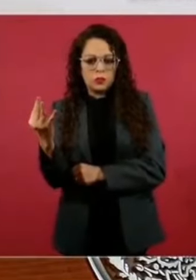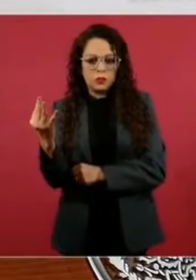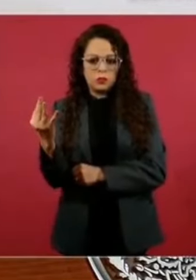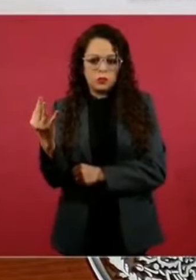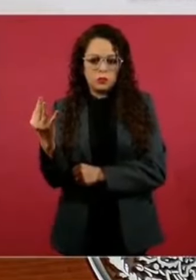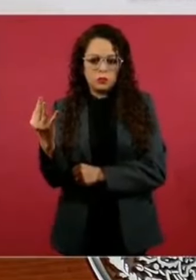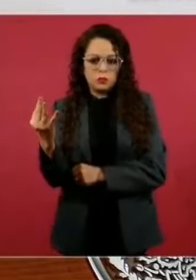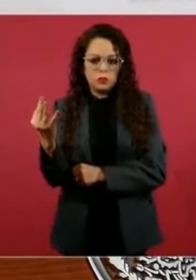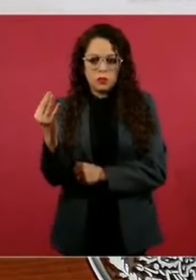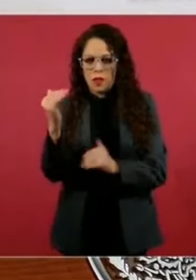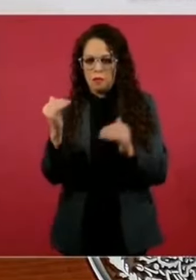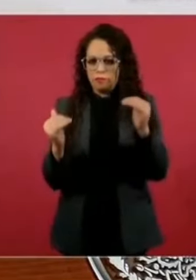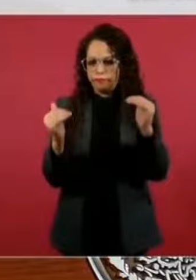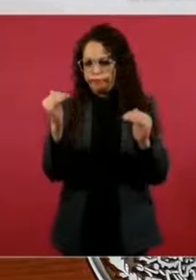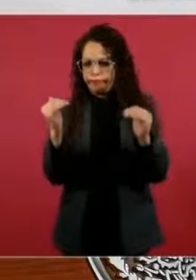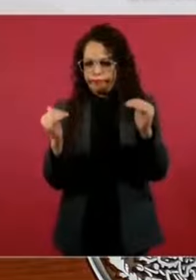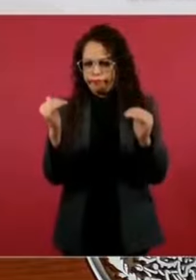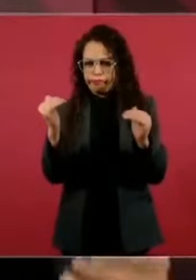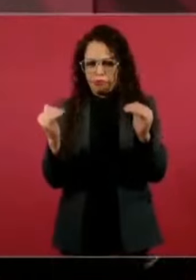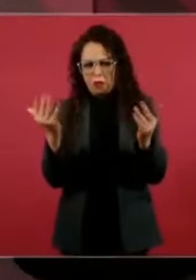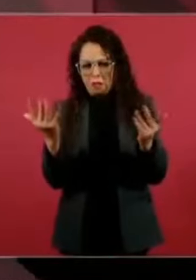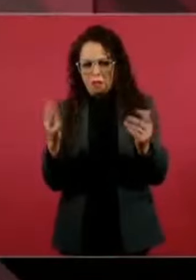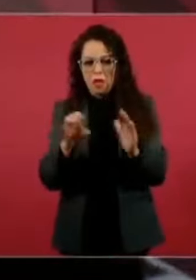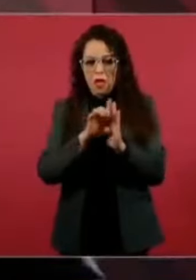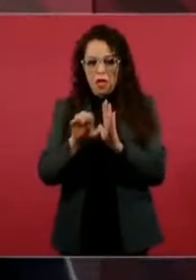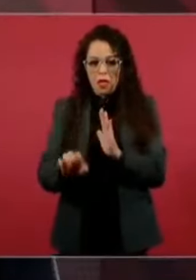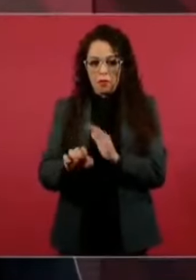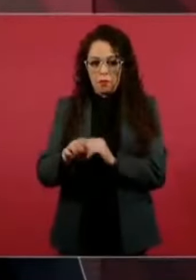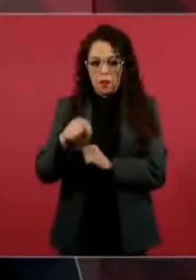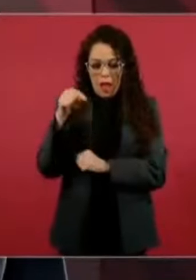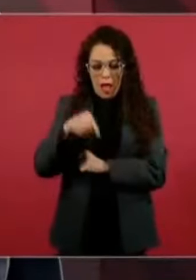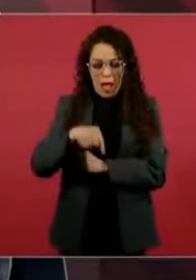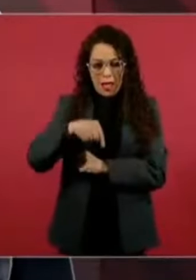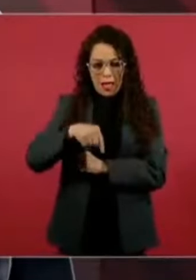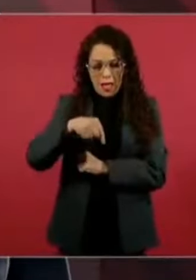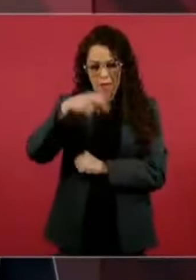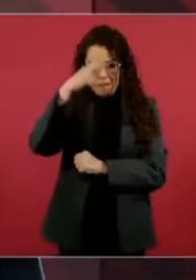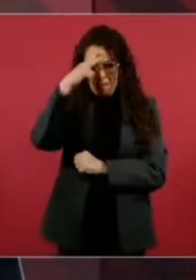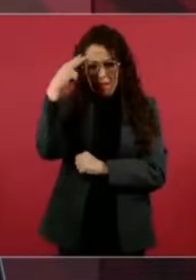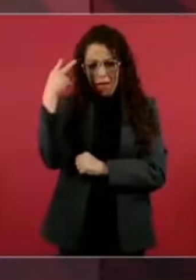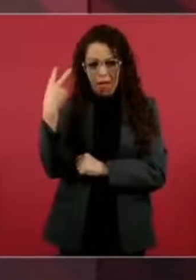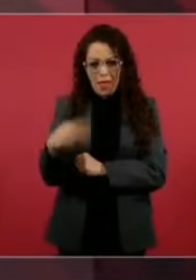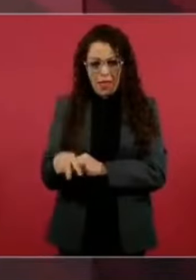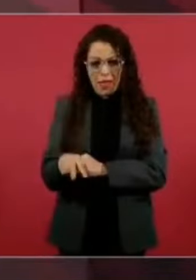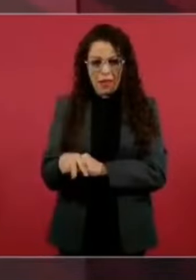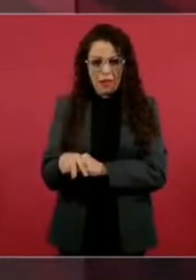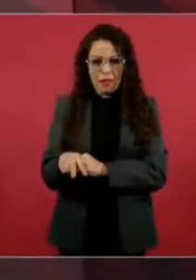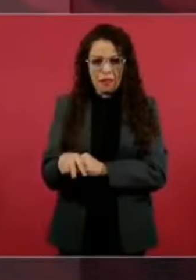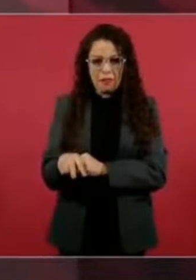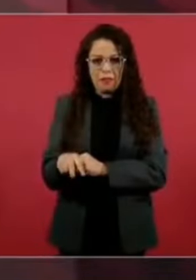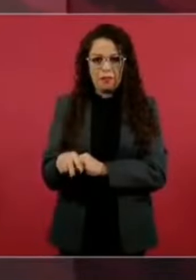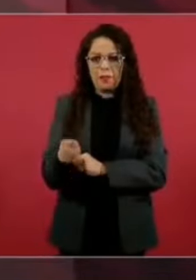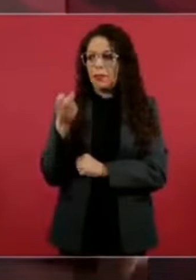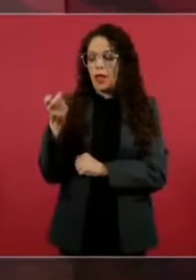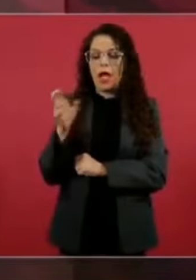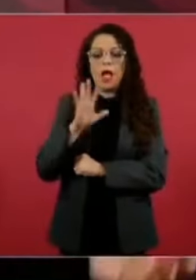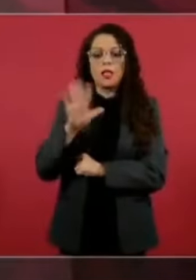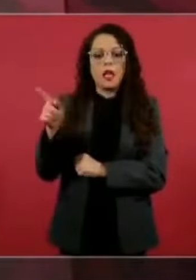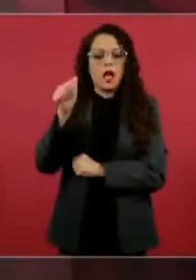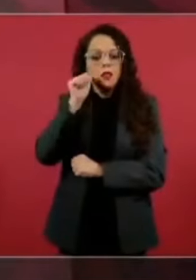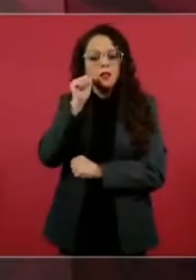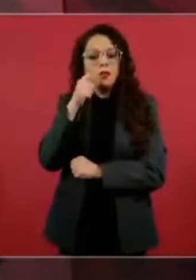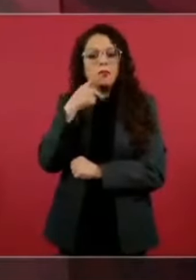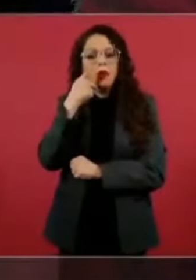En el caso de México agarraron ese discurso nuestros adversarios para decirle ¿están